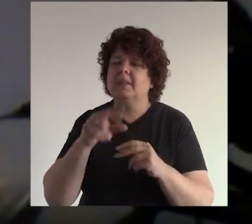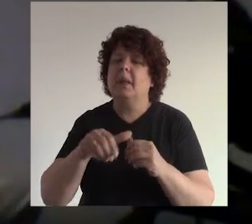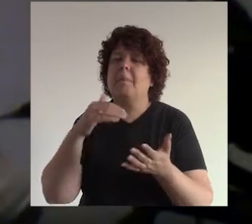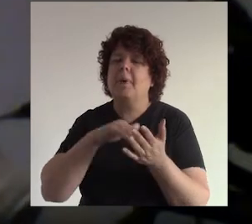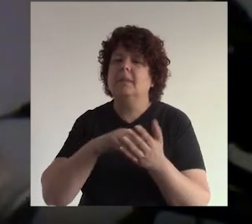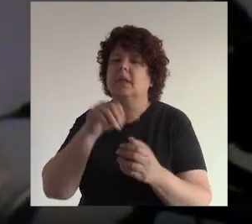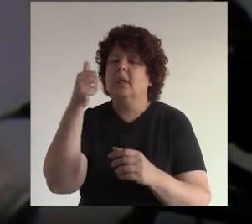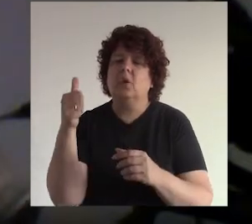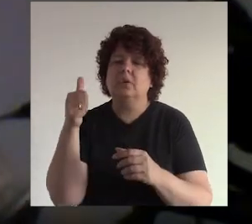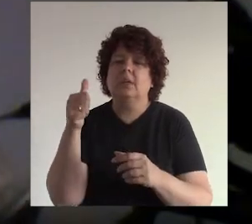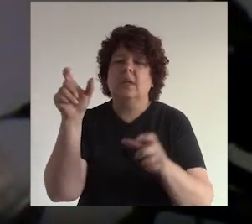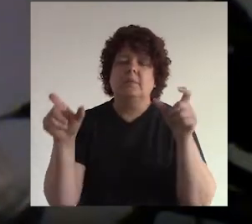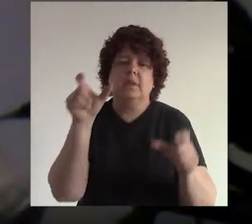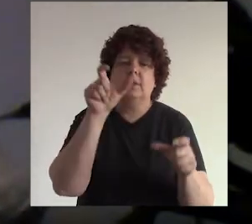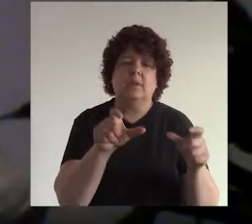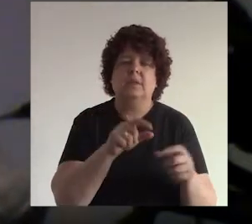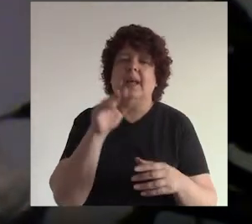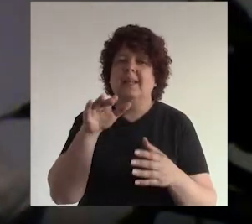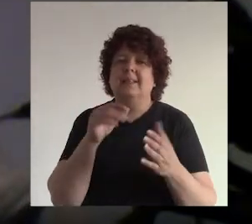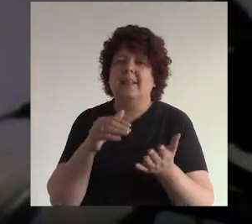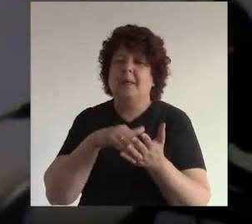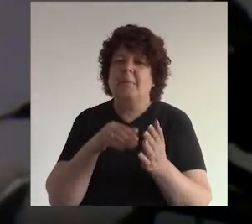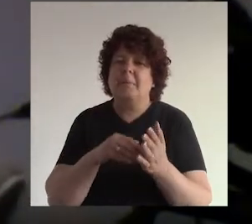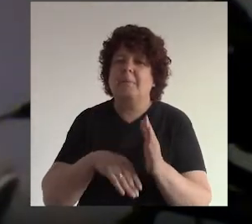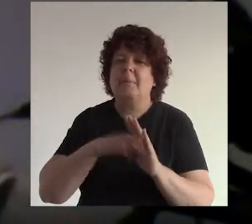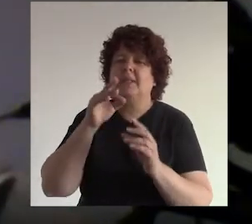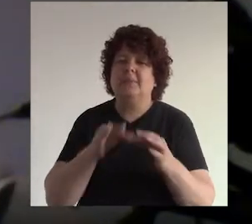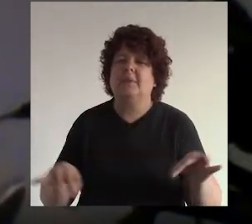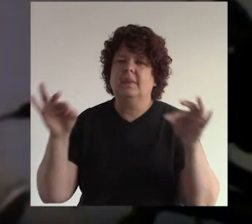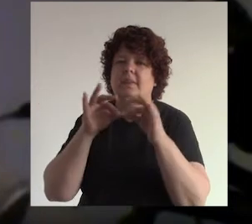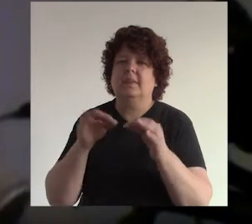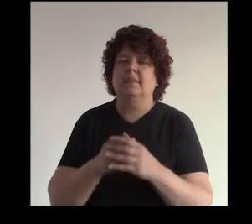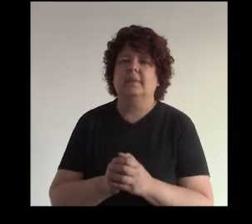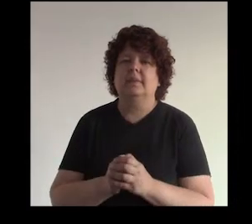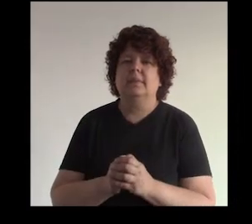otros usuarios ¿no? porque toma cierta importancia el contenido que está publicando